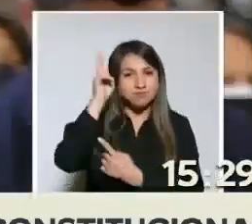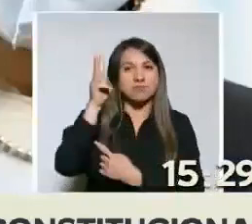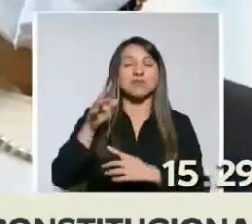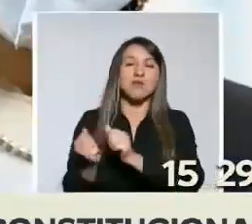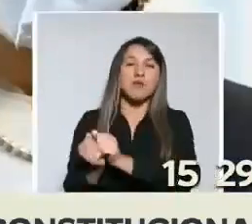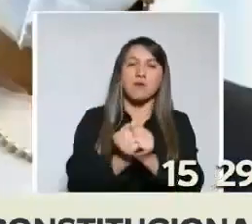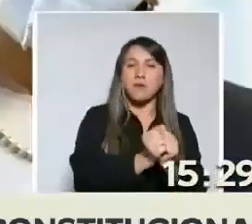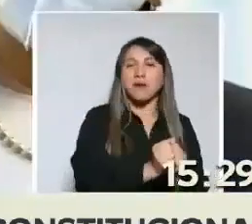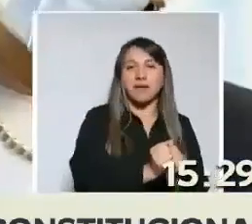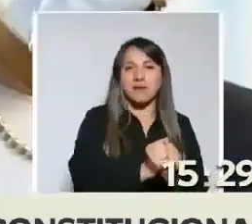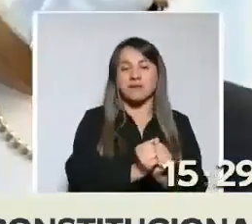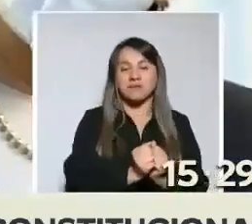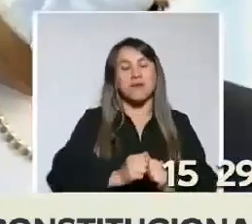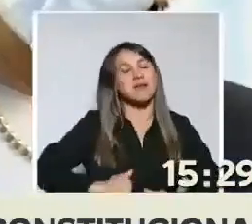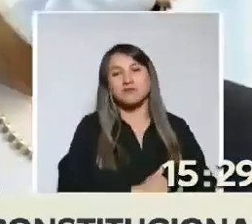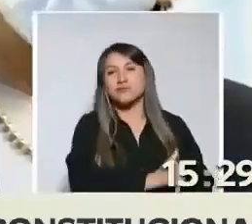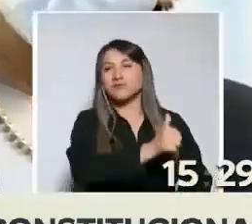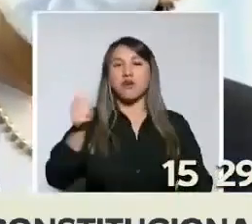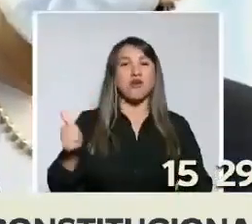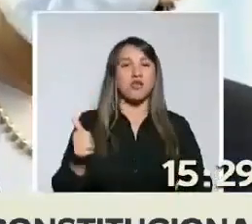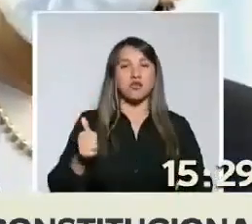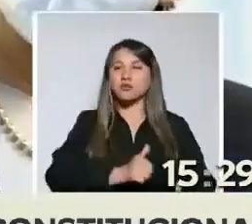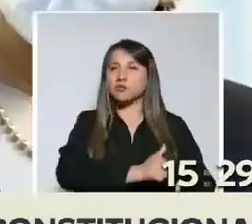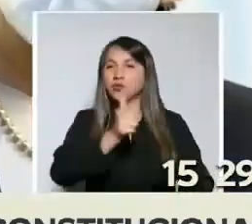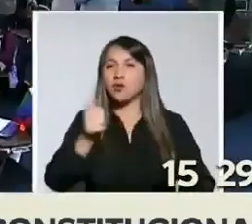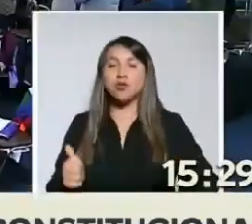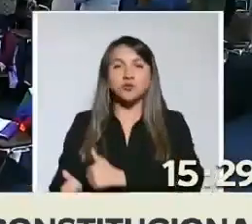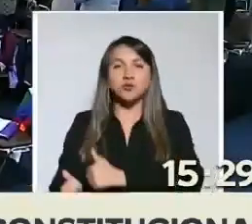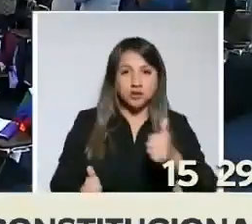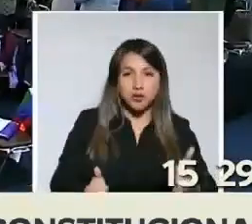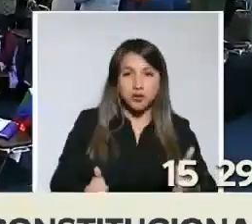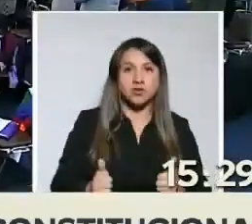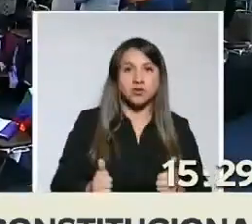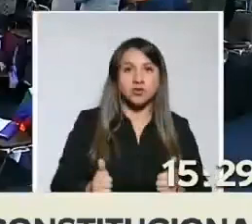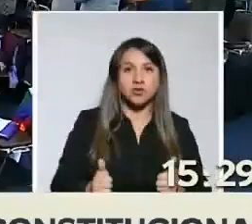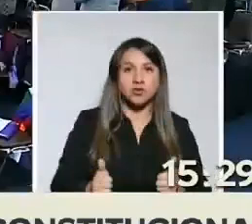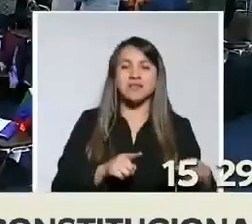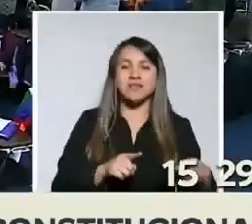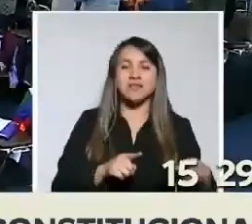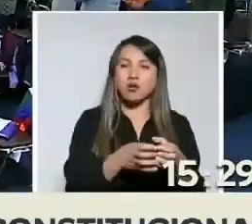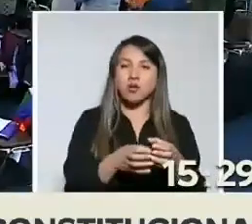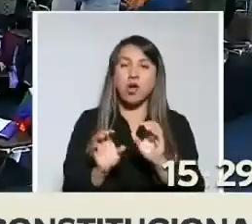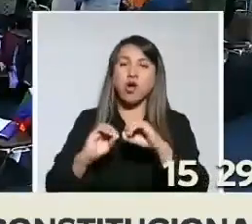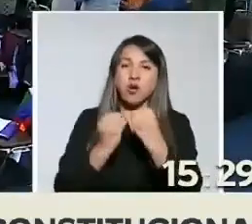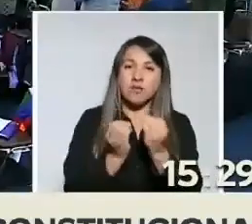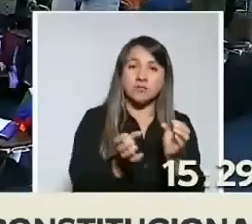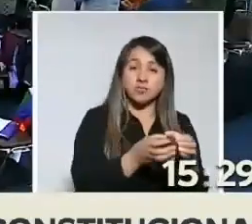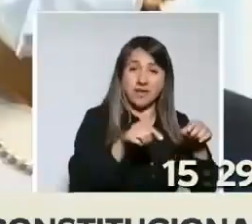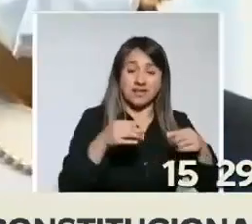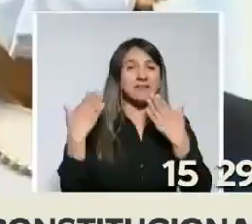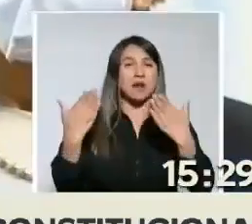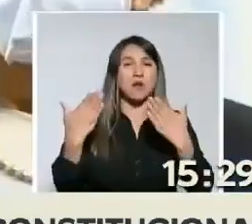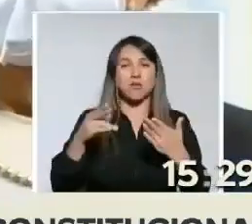acompañan, para todas las organizaciones. Este saludo y